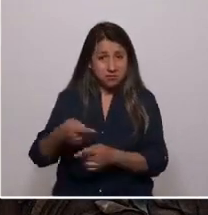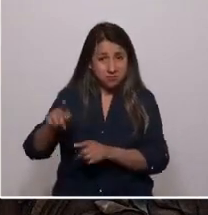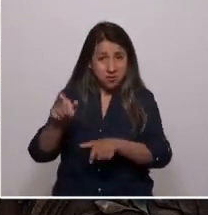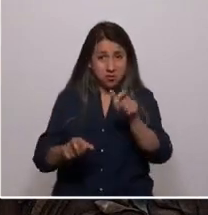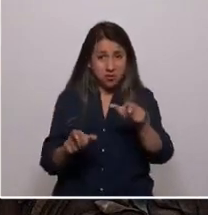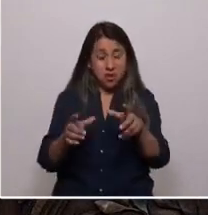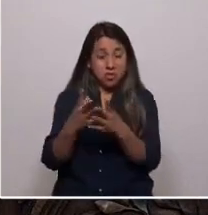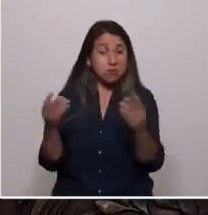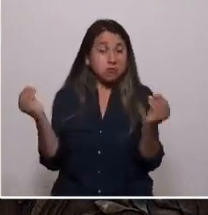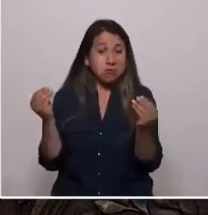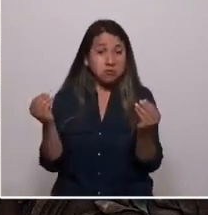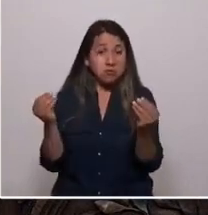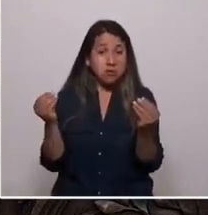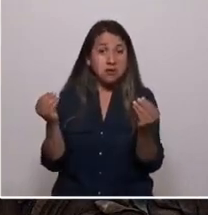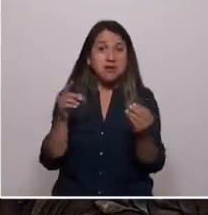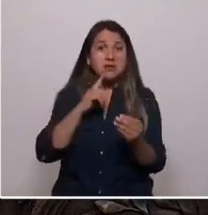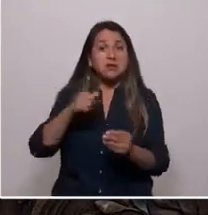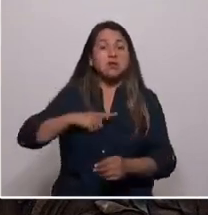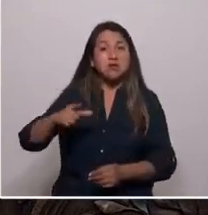representantes.